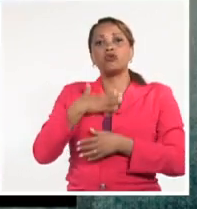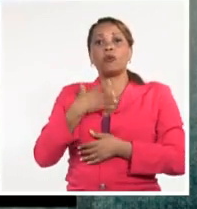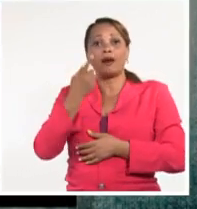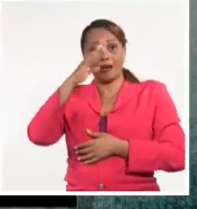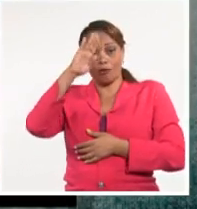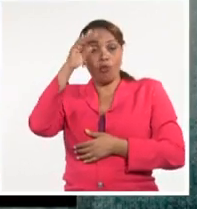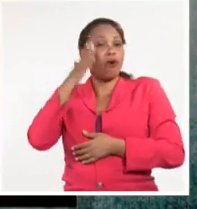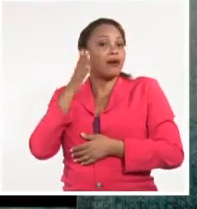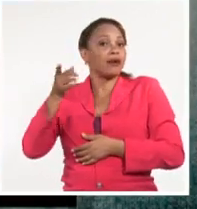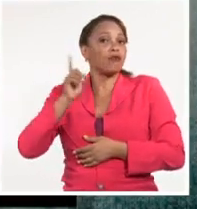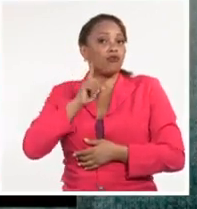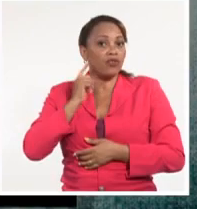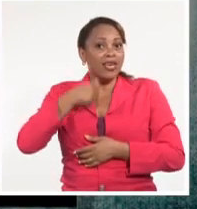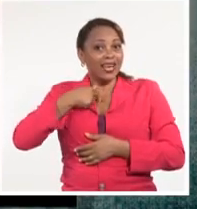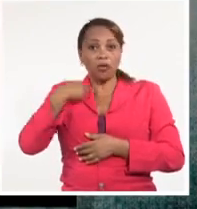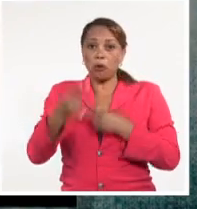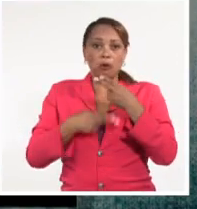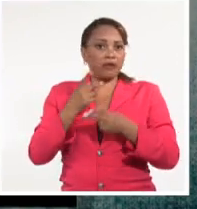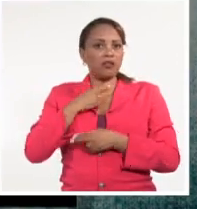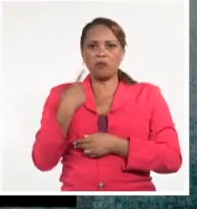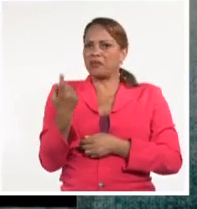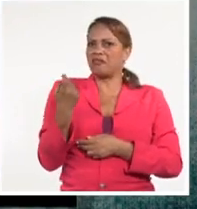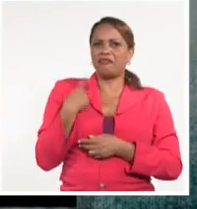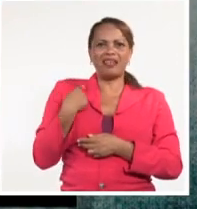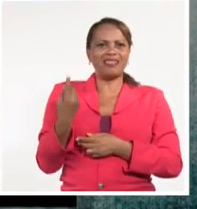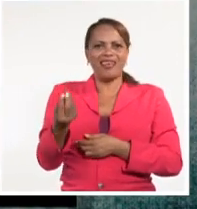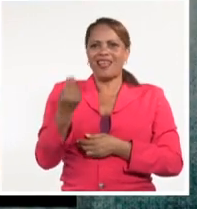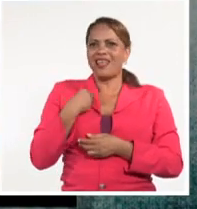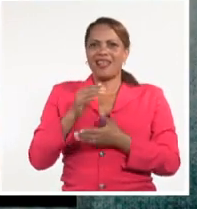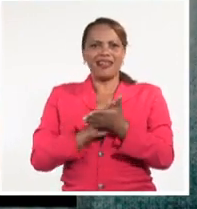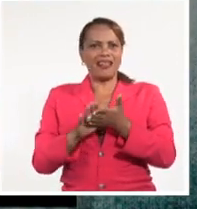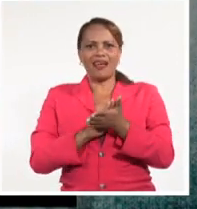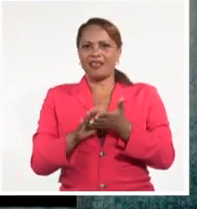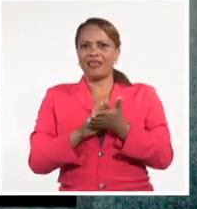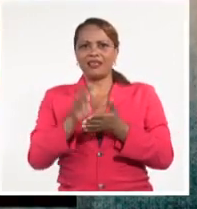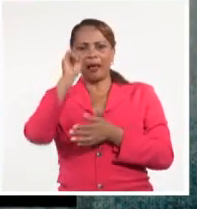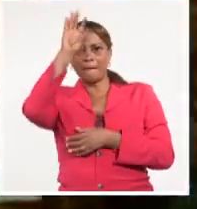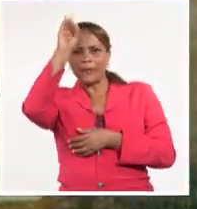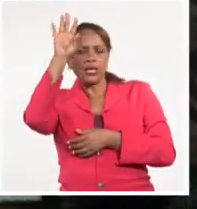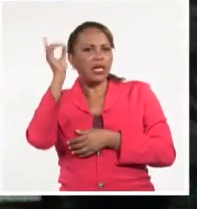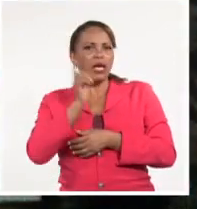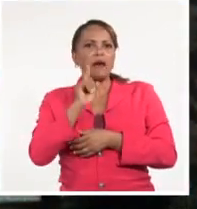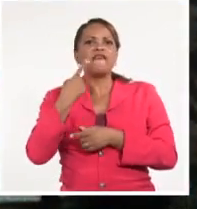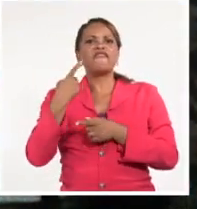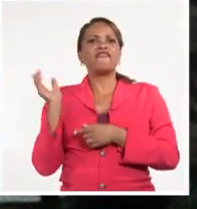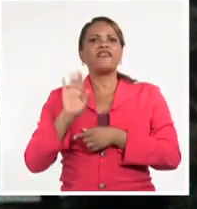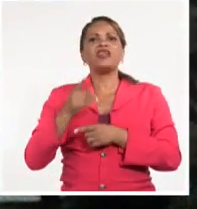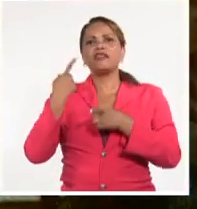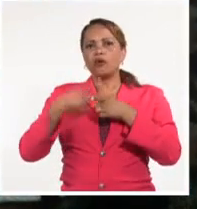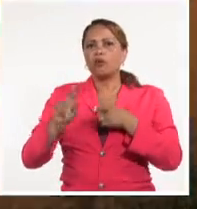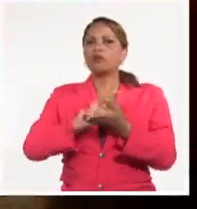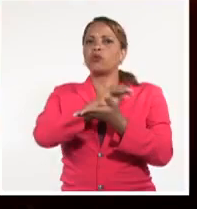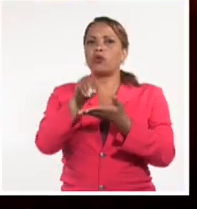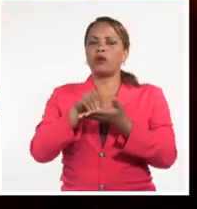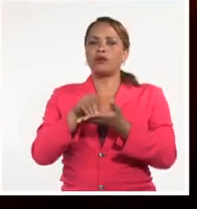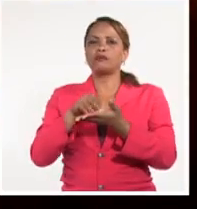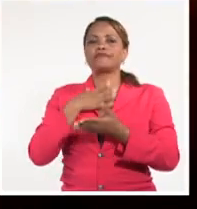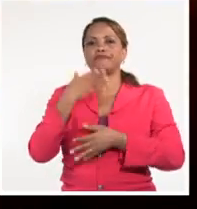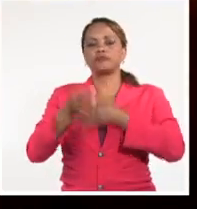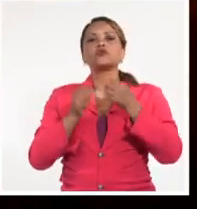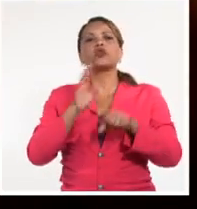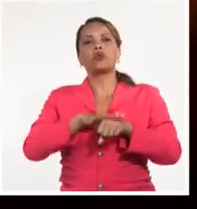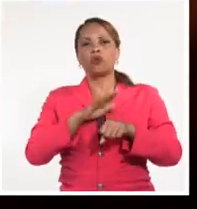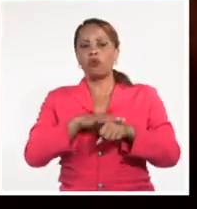escuche. Que yo, cuando yo voy a hacer eso, no es nadie de las minas. Esa gente viene de otro lugar. Yo fui el causante de este